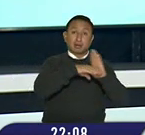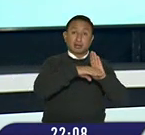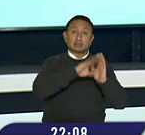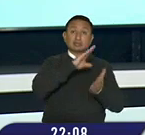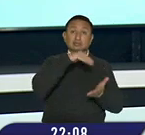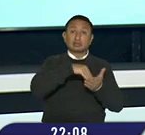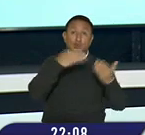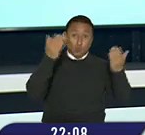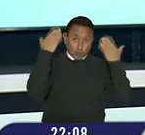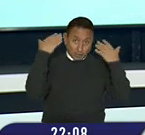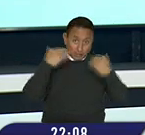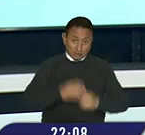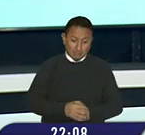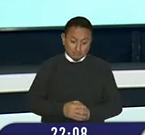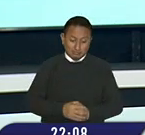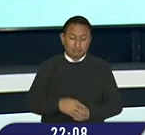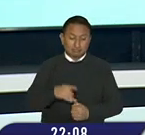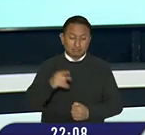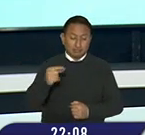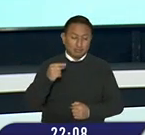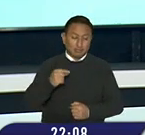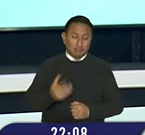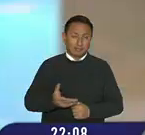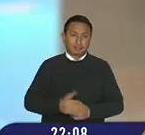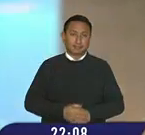centro de Guayaquil. Aquí los detalles.